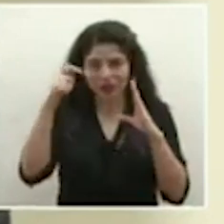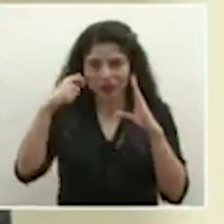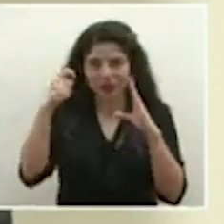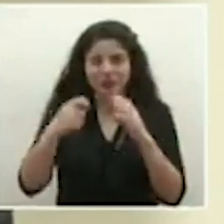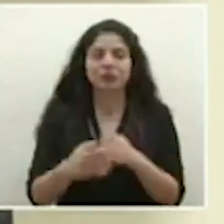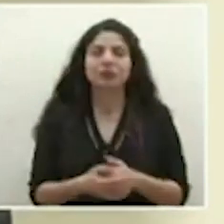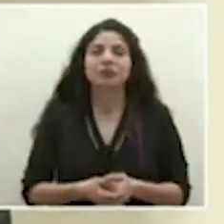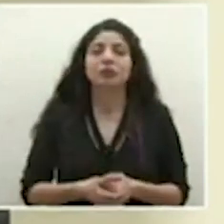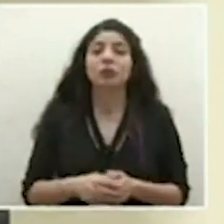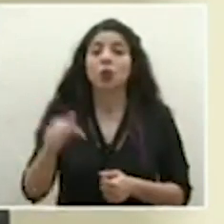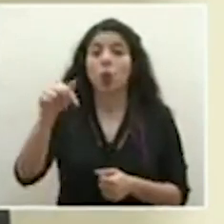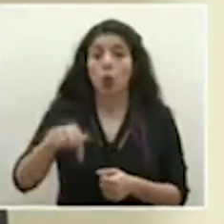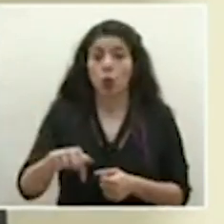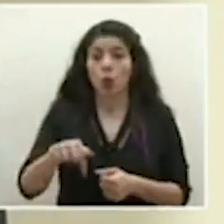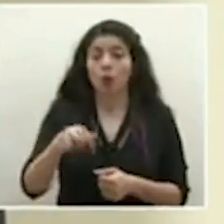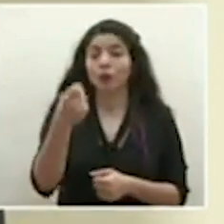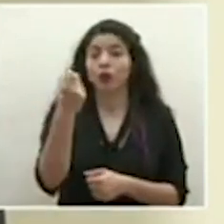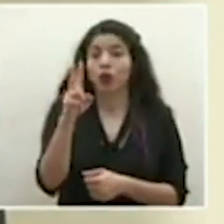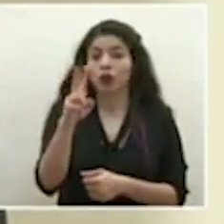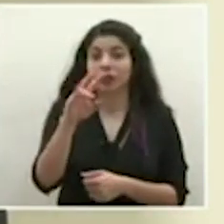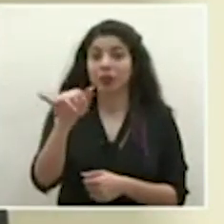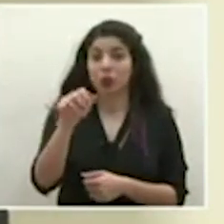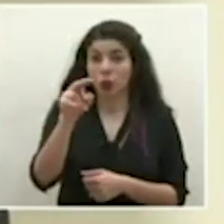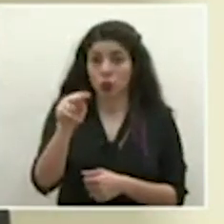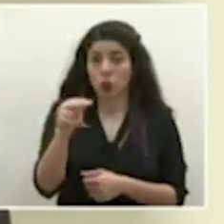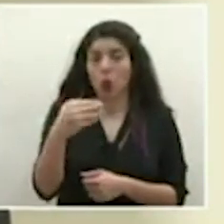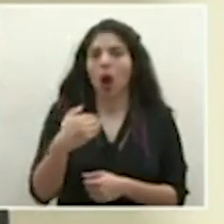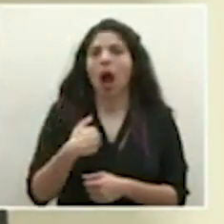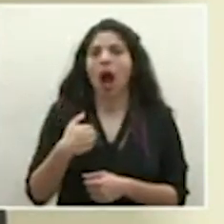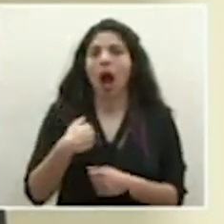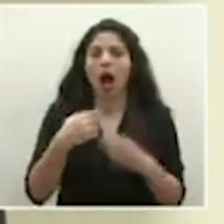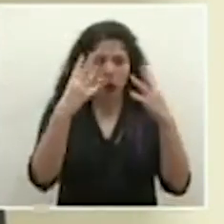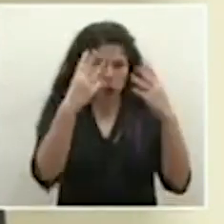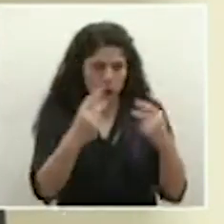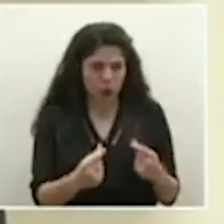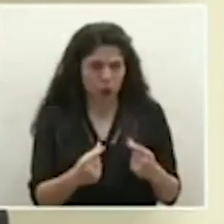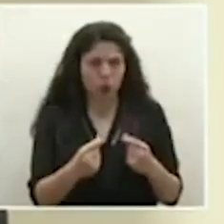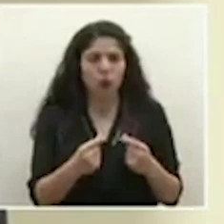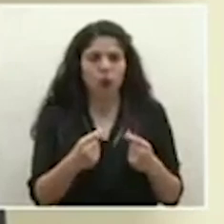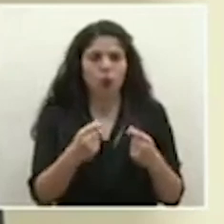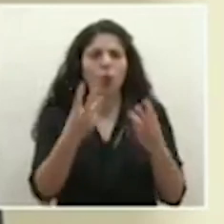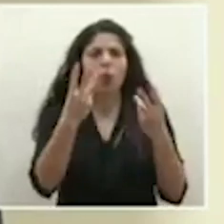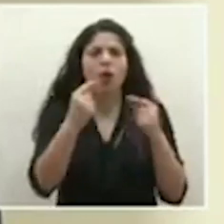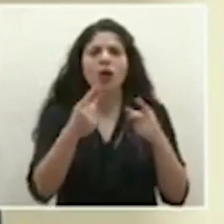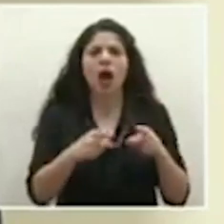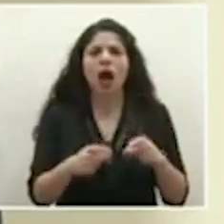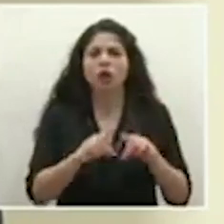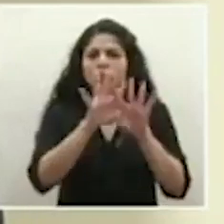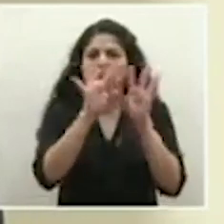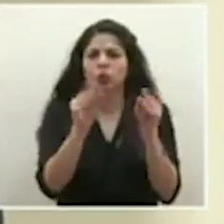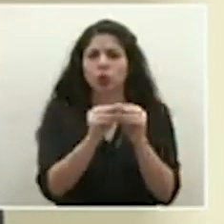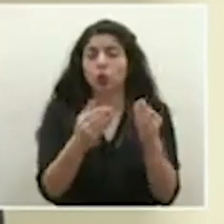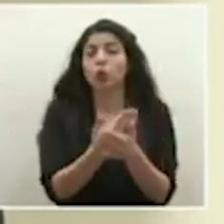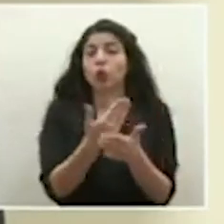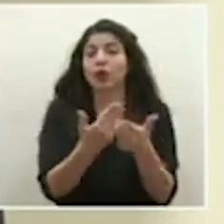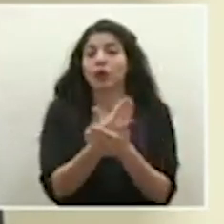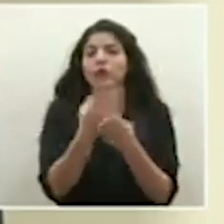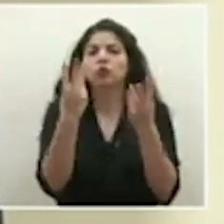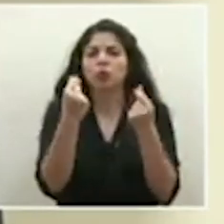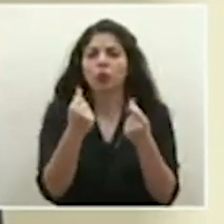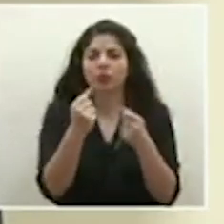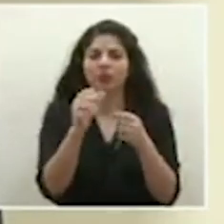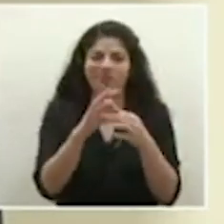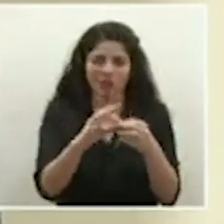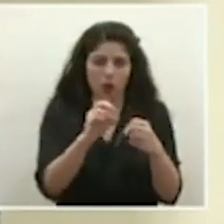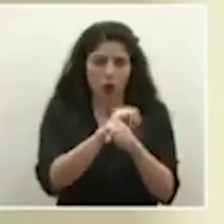Hoy, 12 de junio, tenemos un registro de casos totales nuevos por